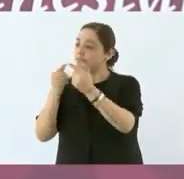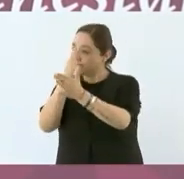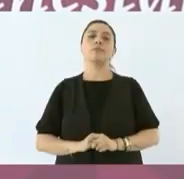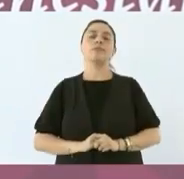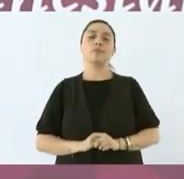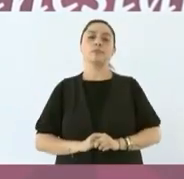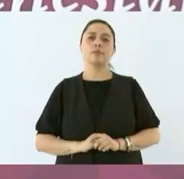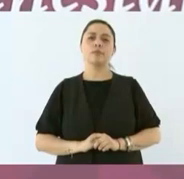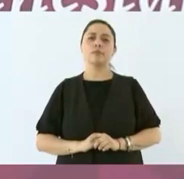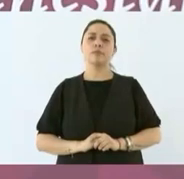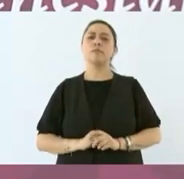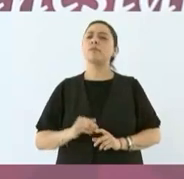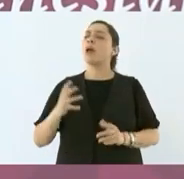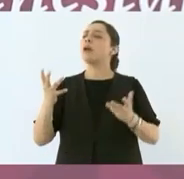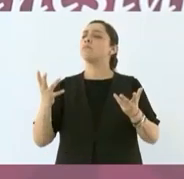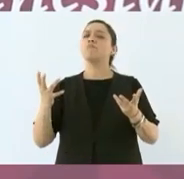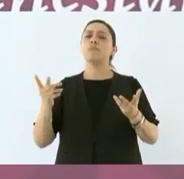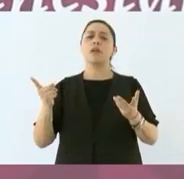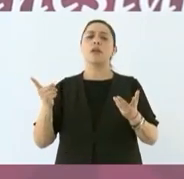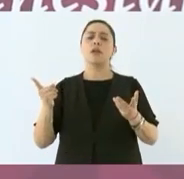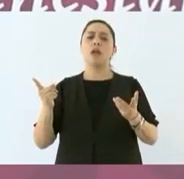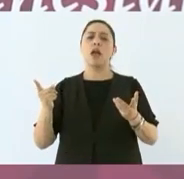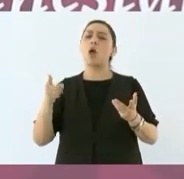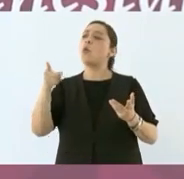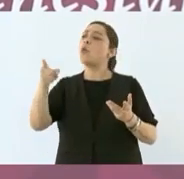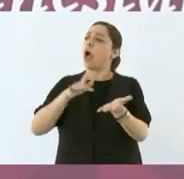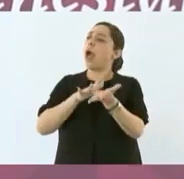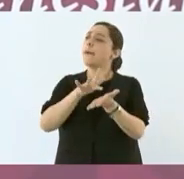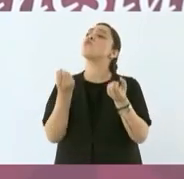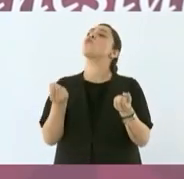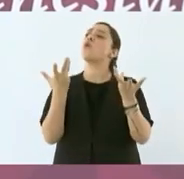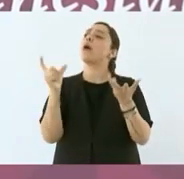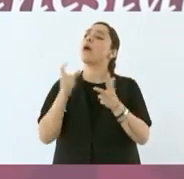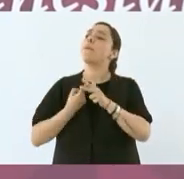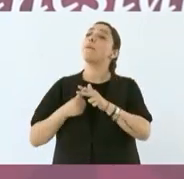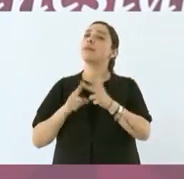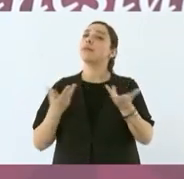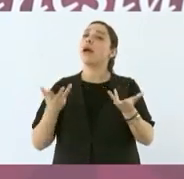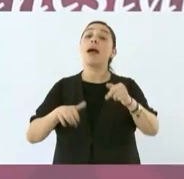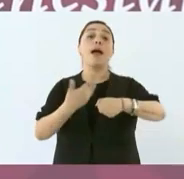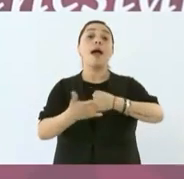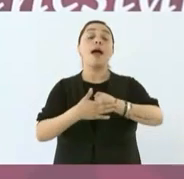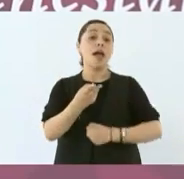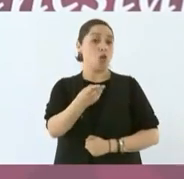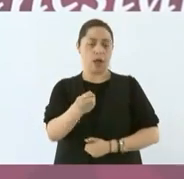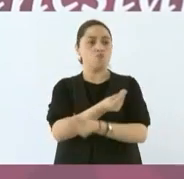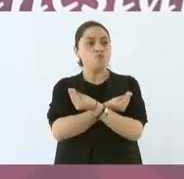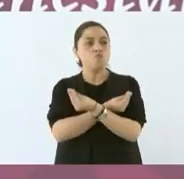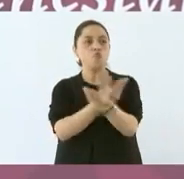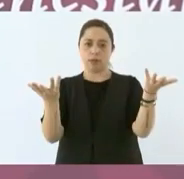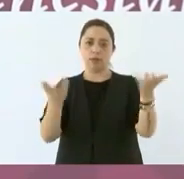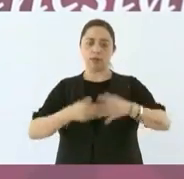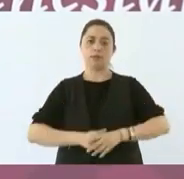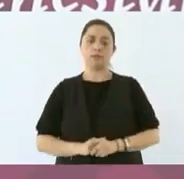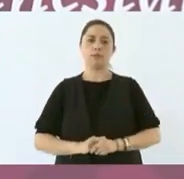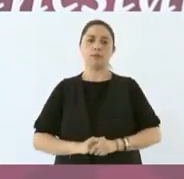empiezan a entregar el apoyo a todos, en noviembre, ya para todos. Va